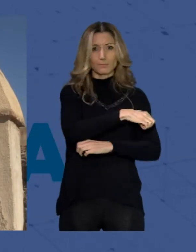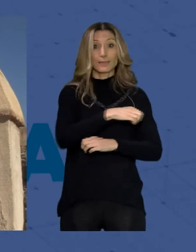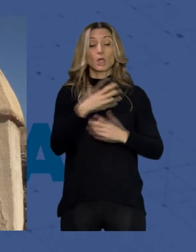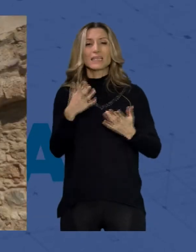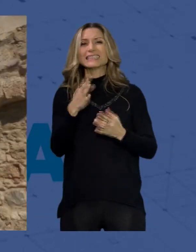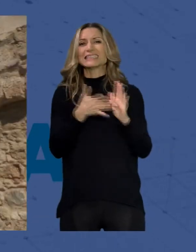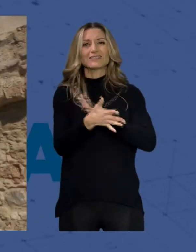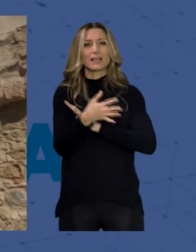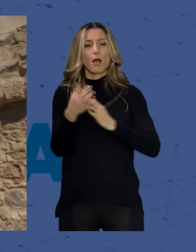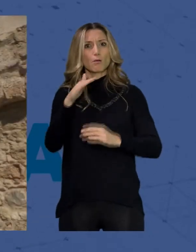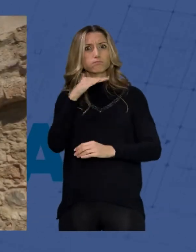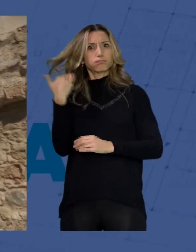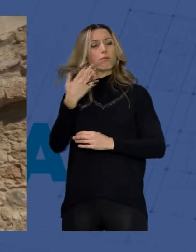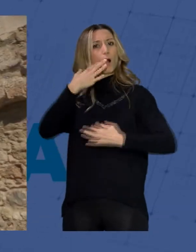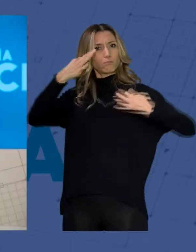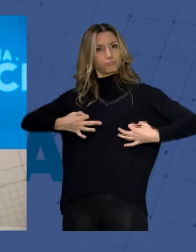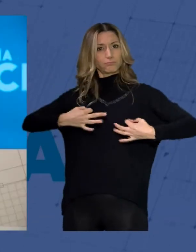recuperación es una realidad.